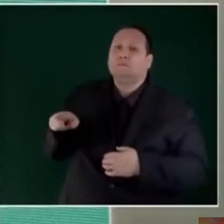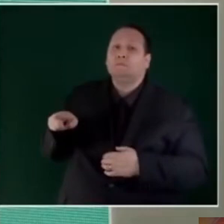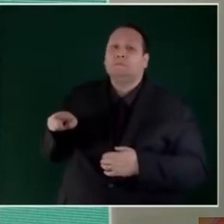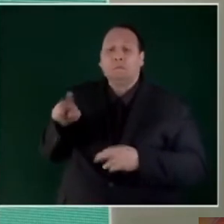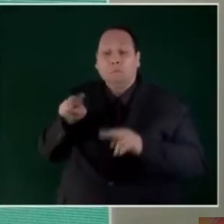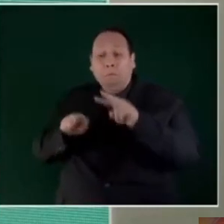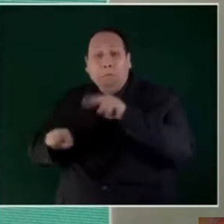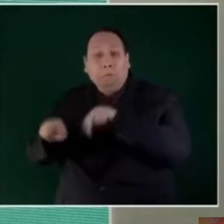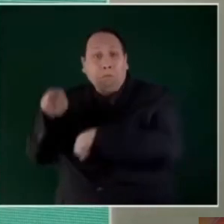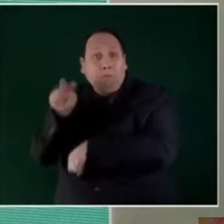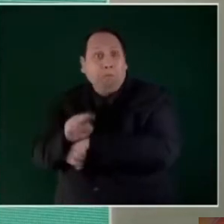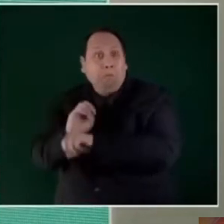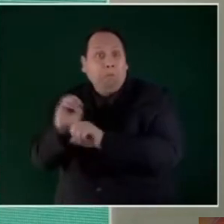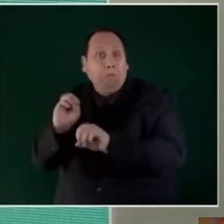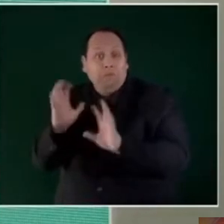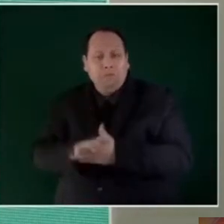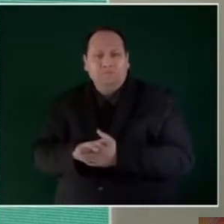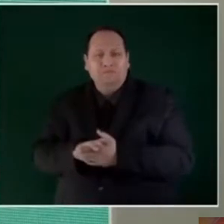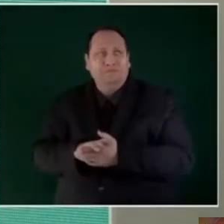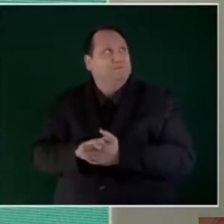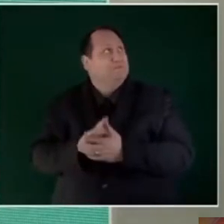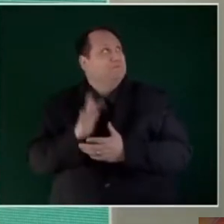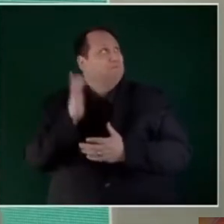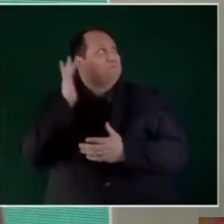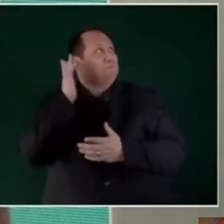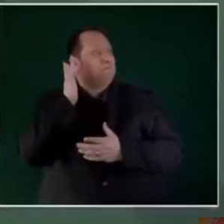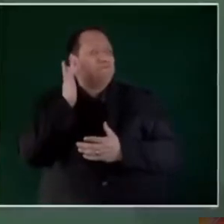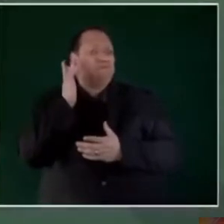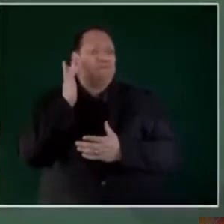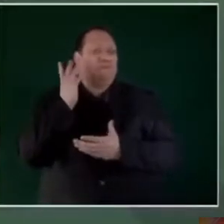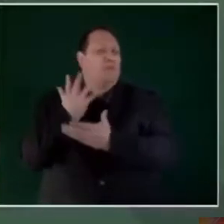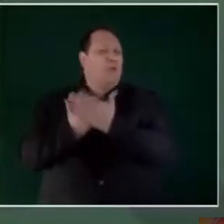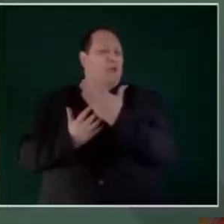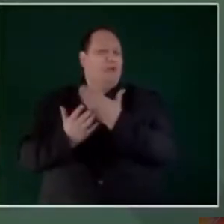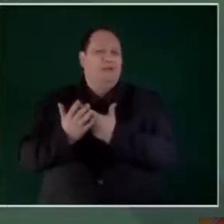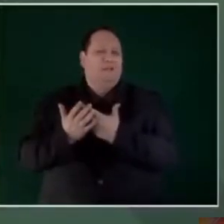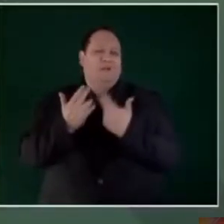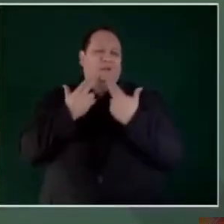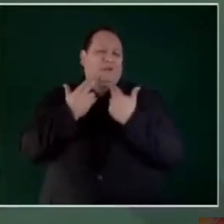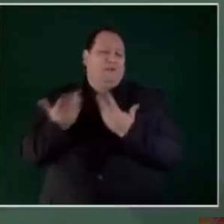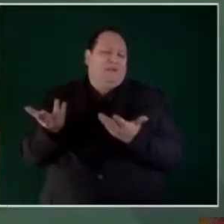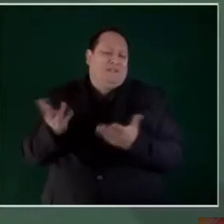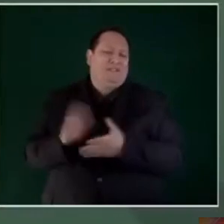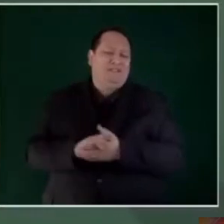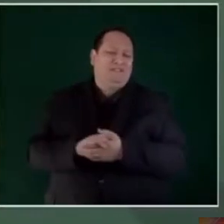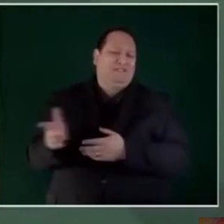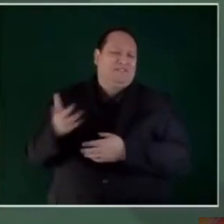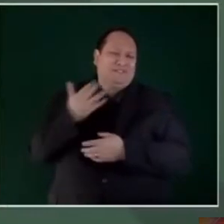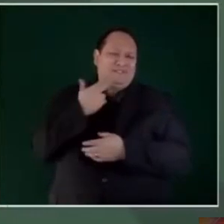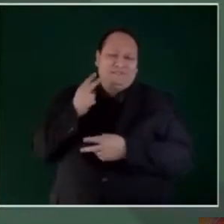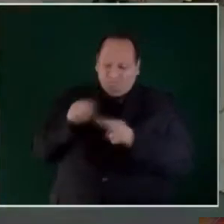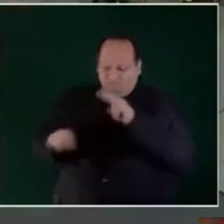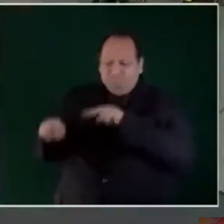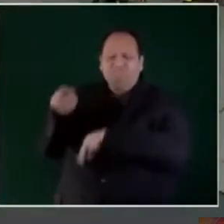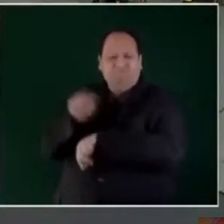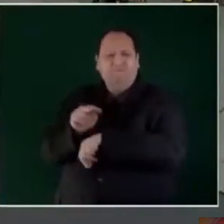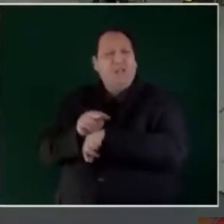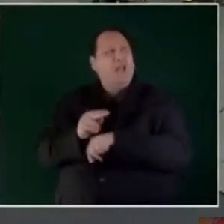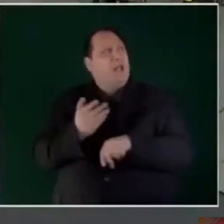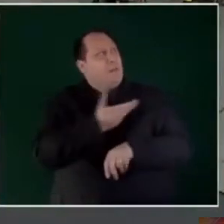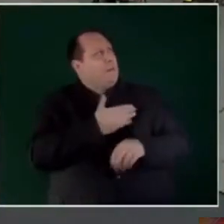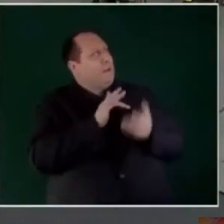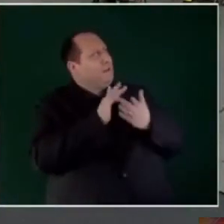supervisada, sirve para, bueno, no sirve para nada. Gracias, presidente.